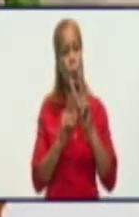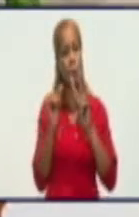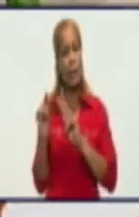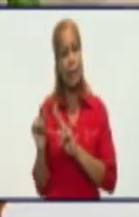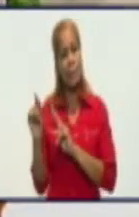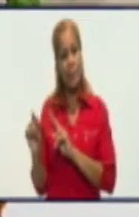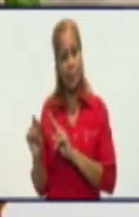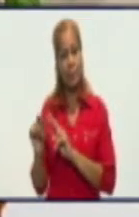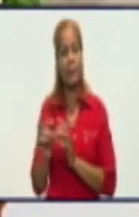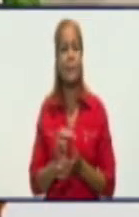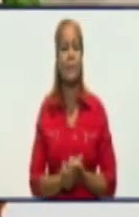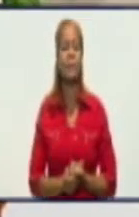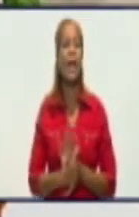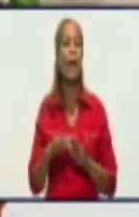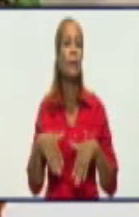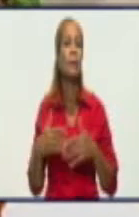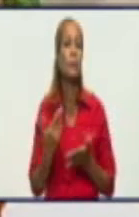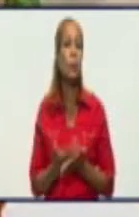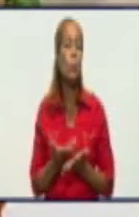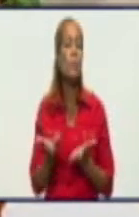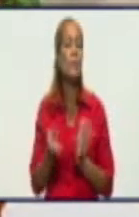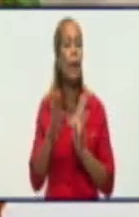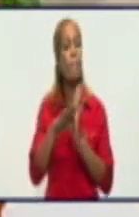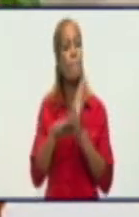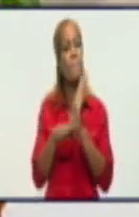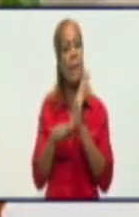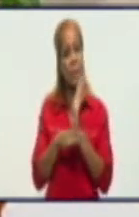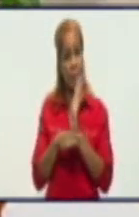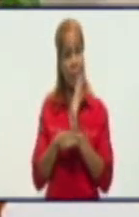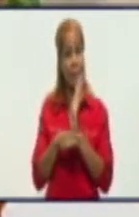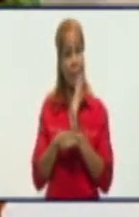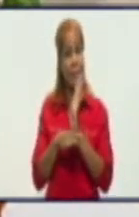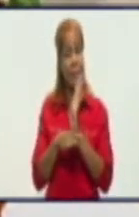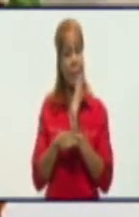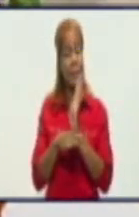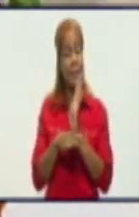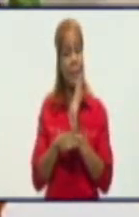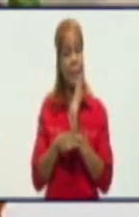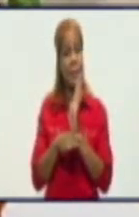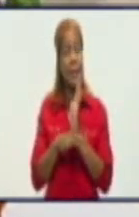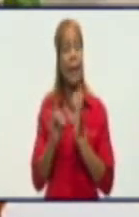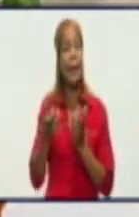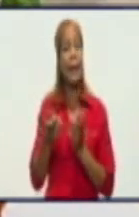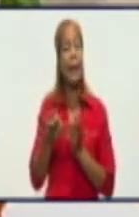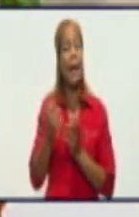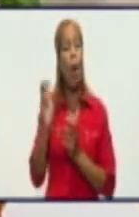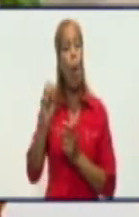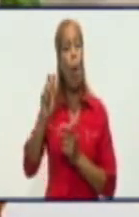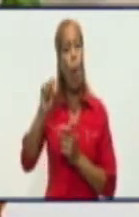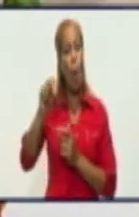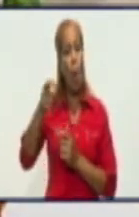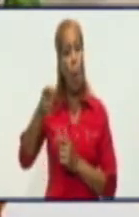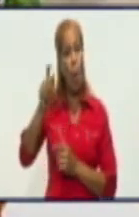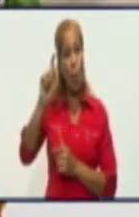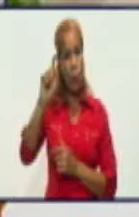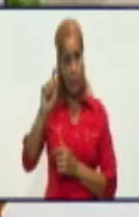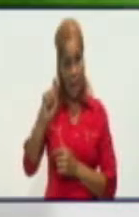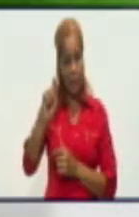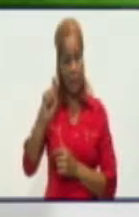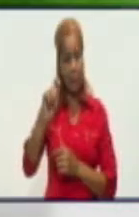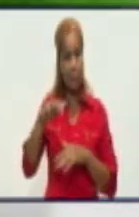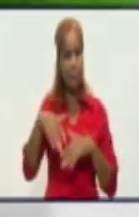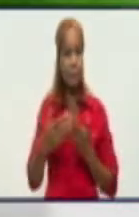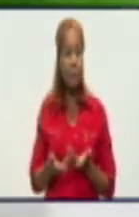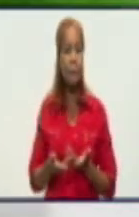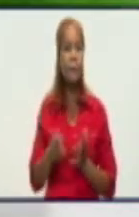Bueno, medidas tributarias en medio de esta fase en la que se encuentra el país de transmisión comunitaria de la COVID-19. Sí, como